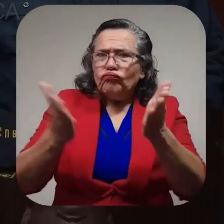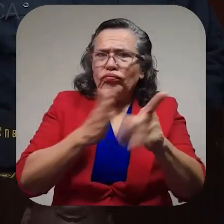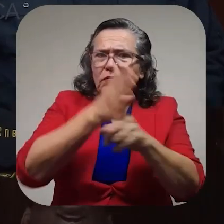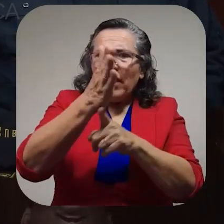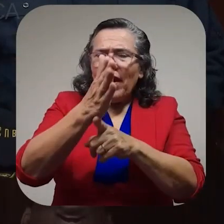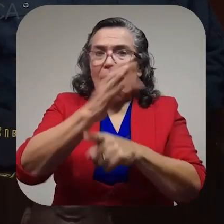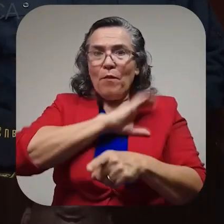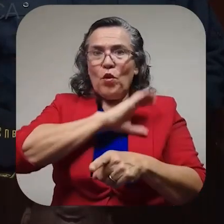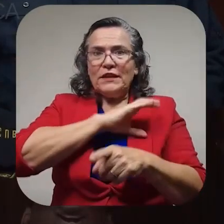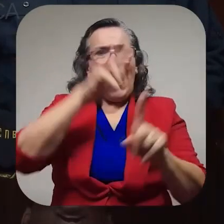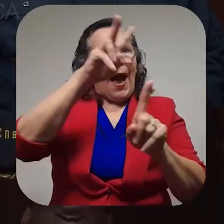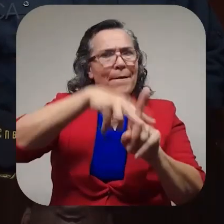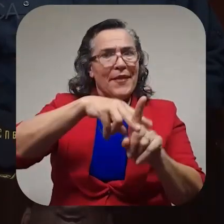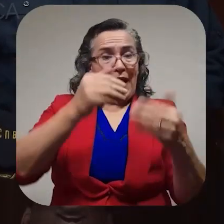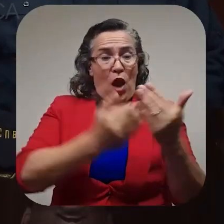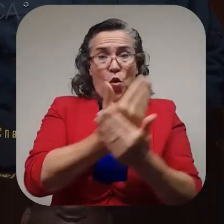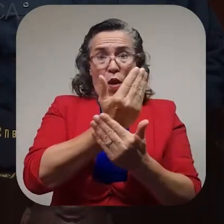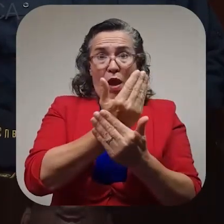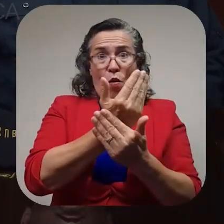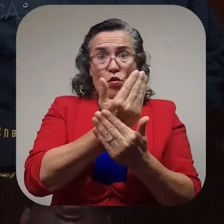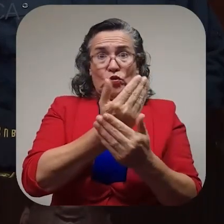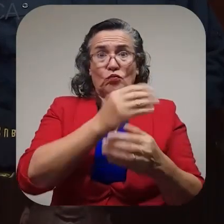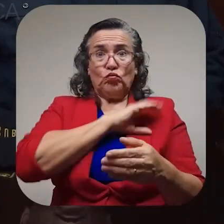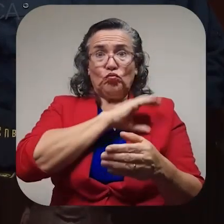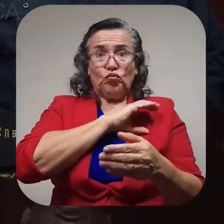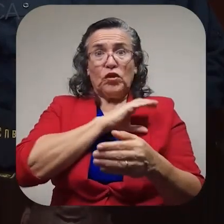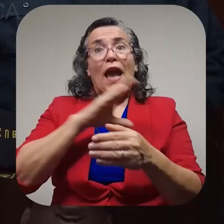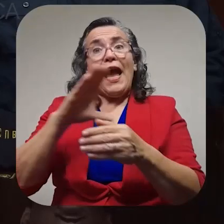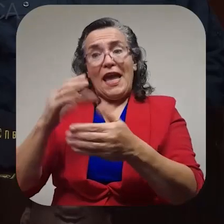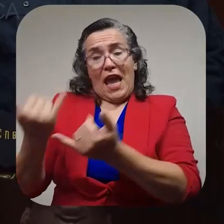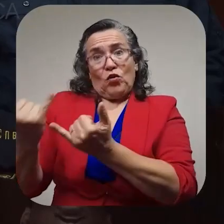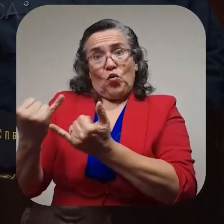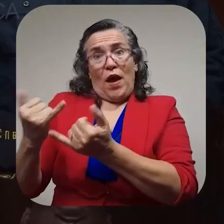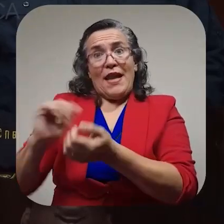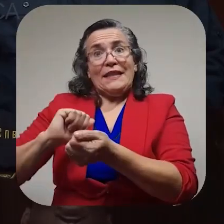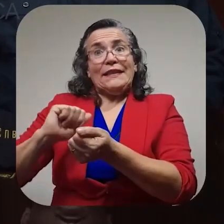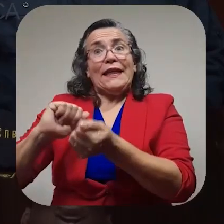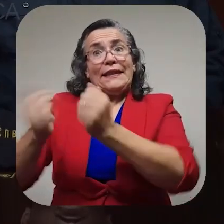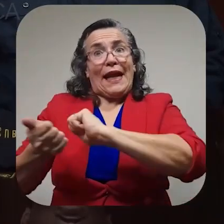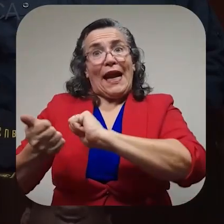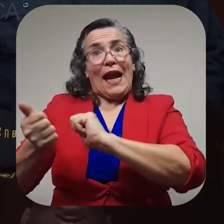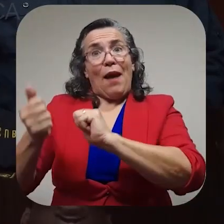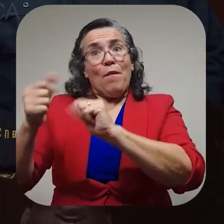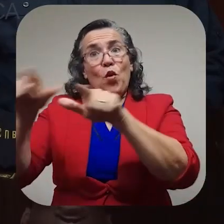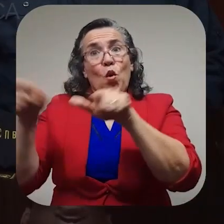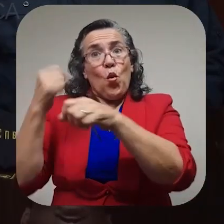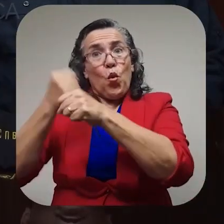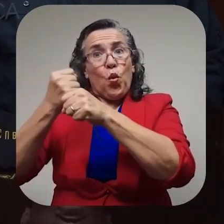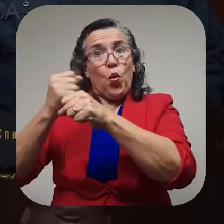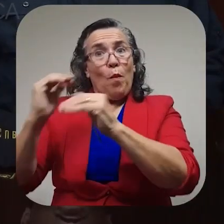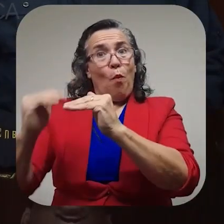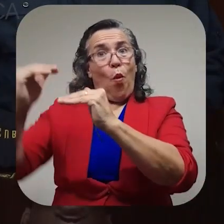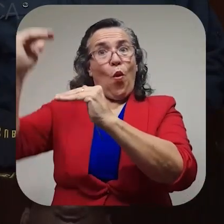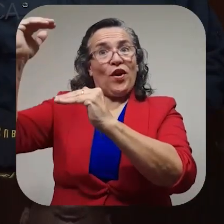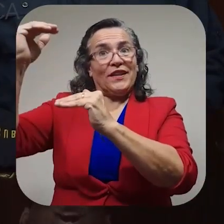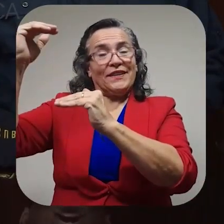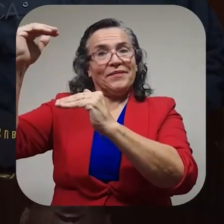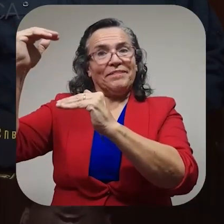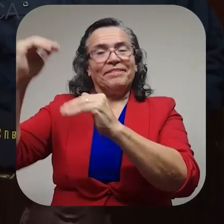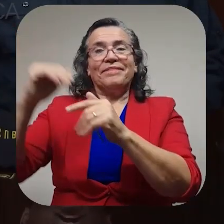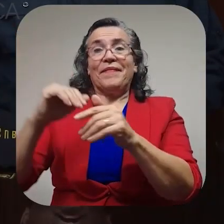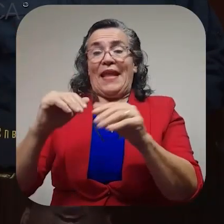carrera policial, aplicará para los nuevos policías y para aquellos actuales que opten por un cambio de plaza en ascenso.